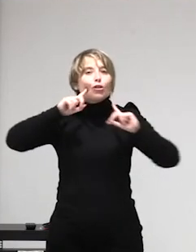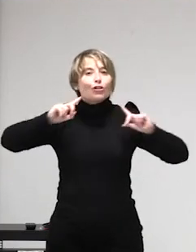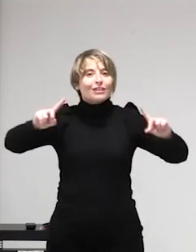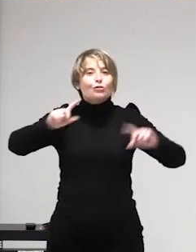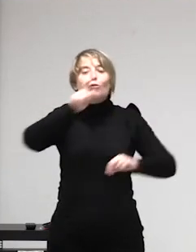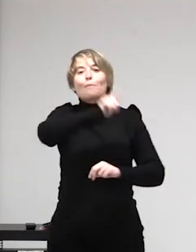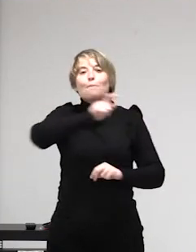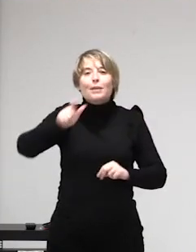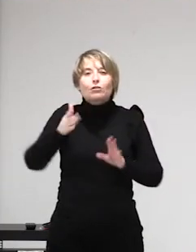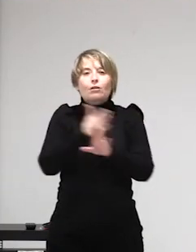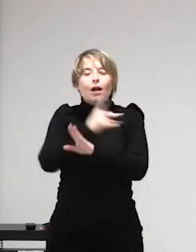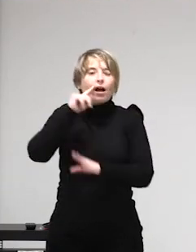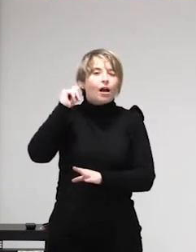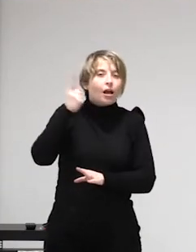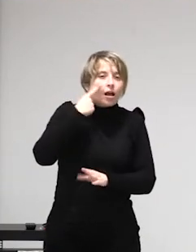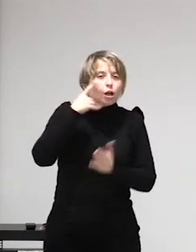informe del circo